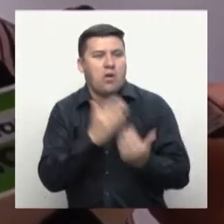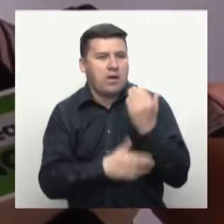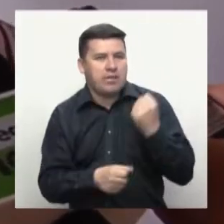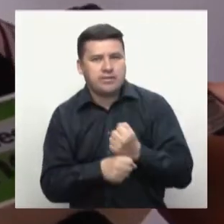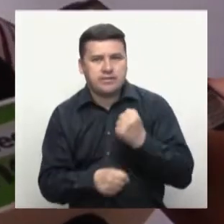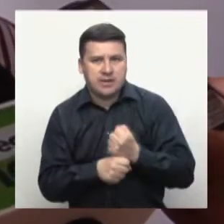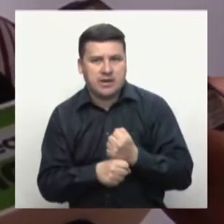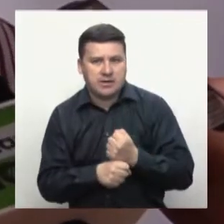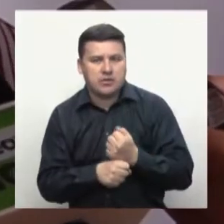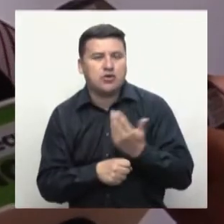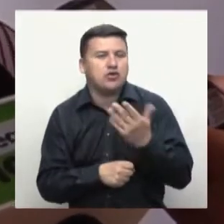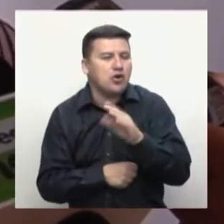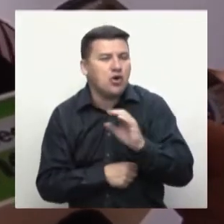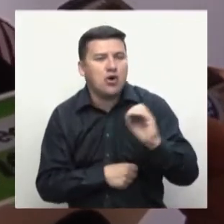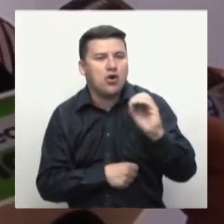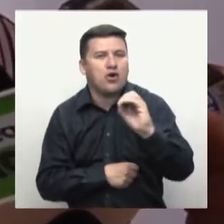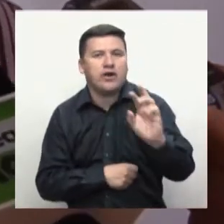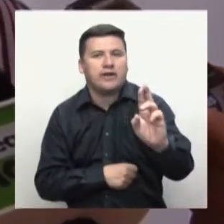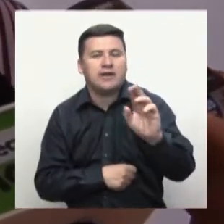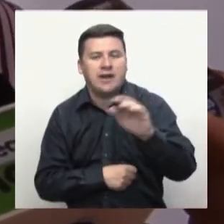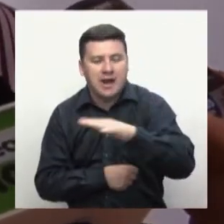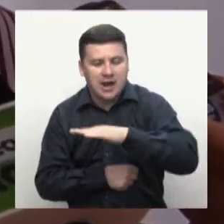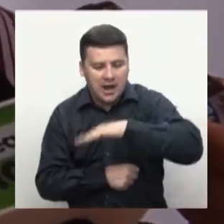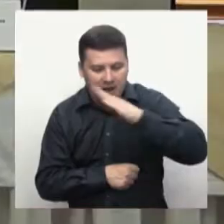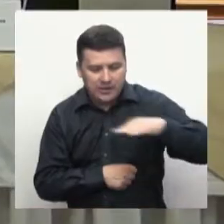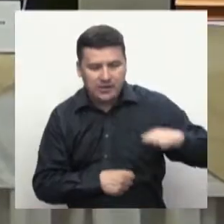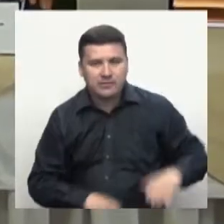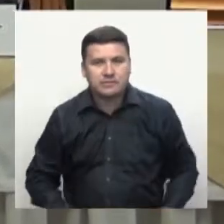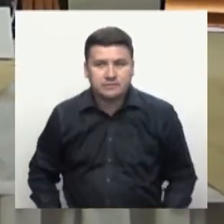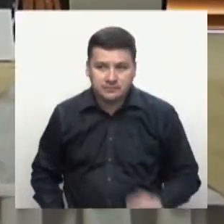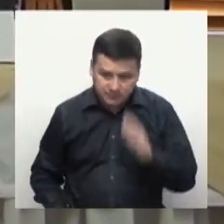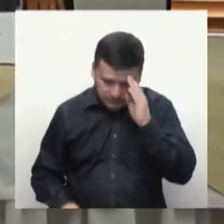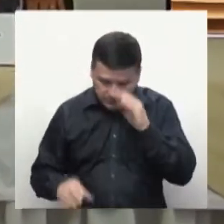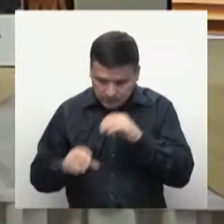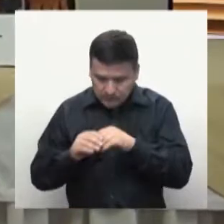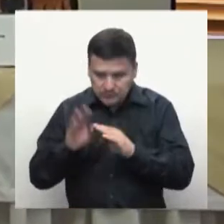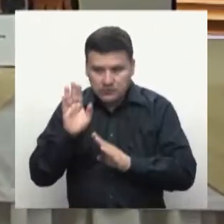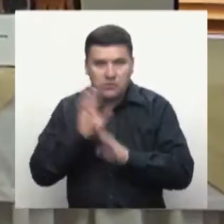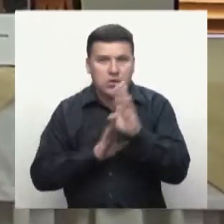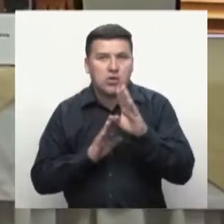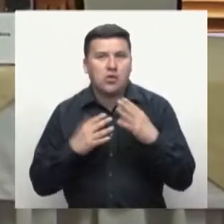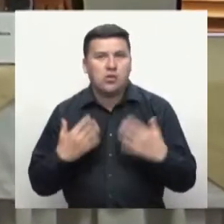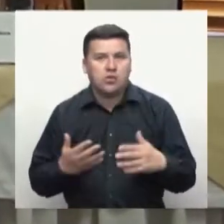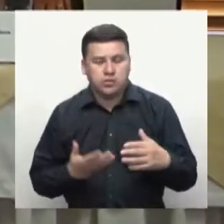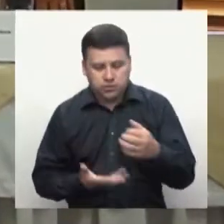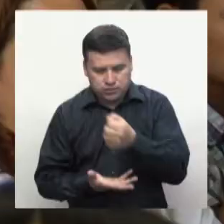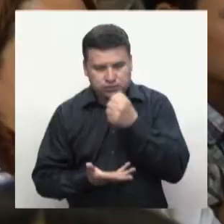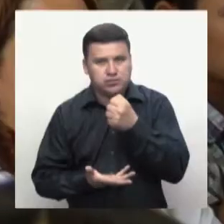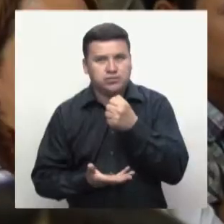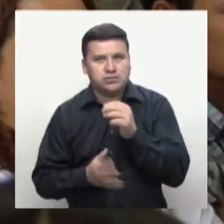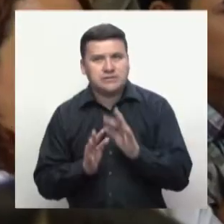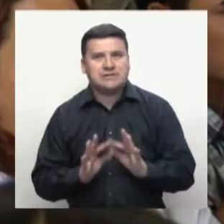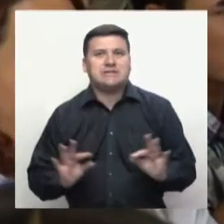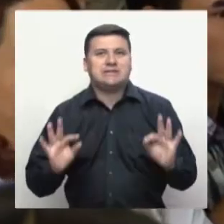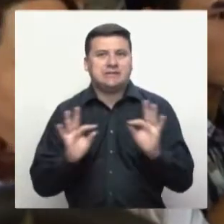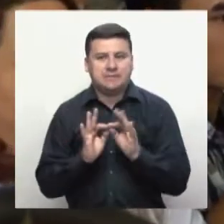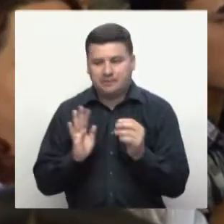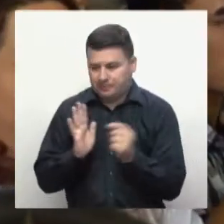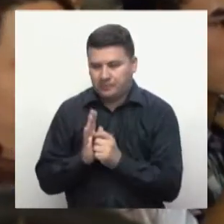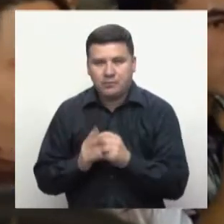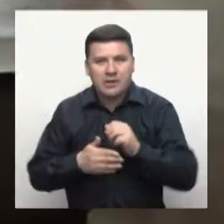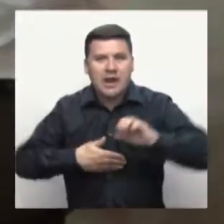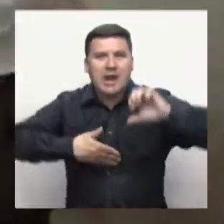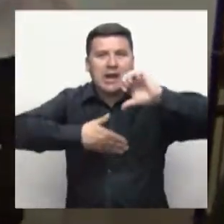más importante de América Latina y pues para nosotros es muy fácil acogernos a una convocatoria como la que ellos